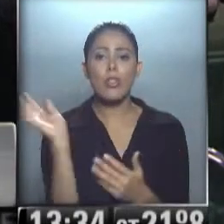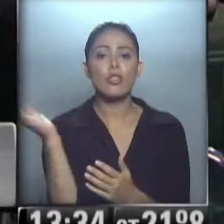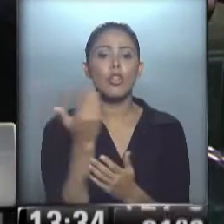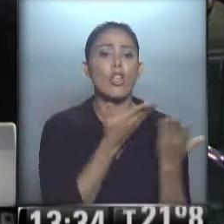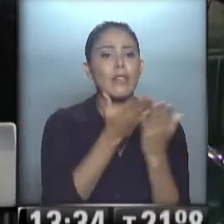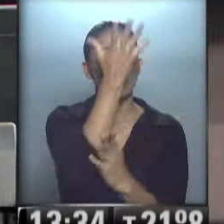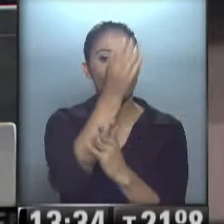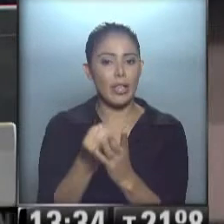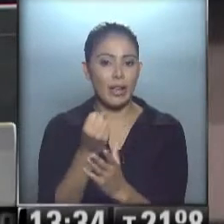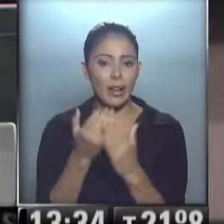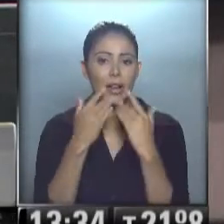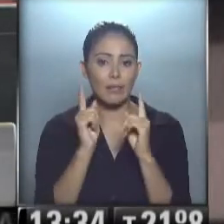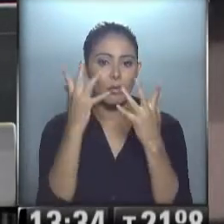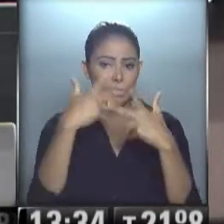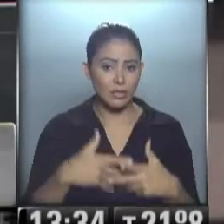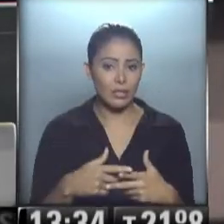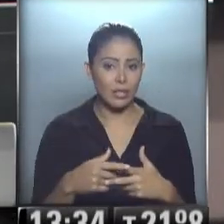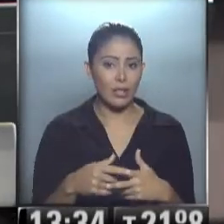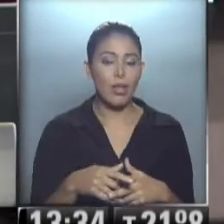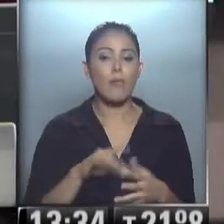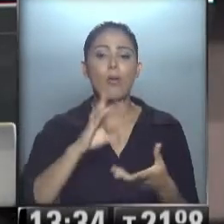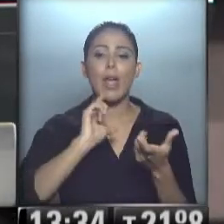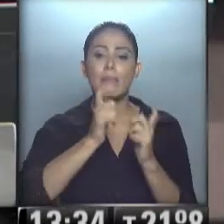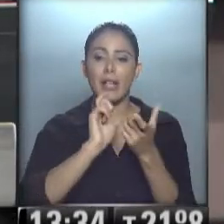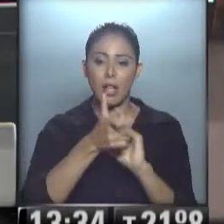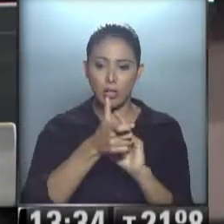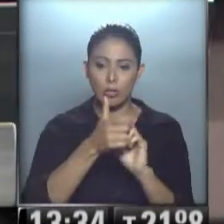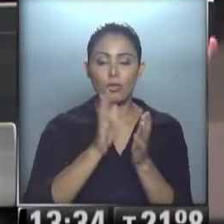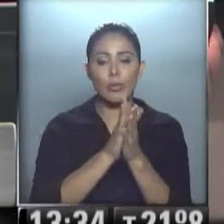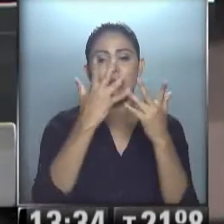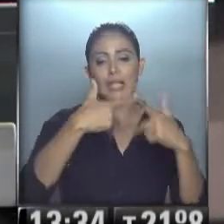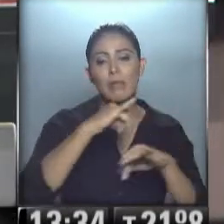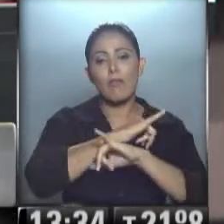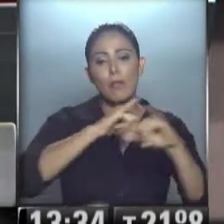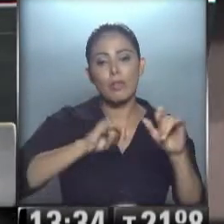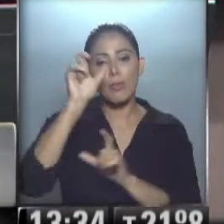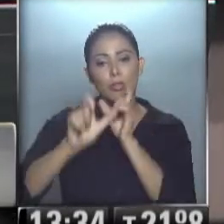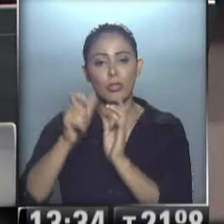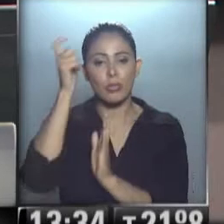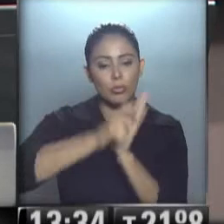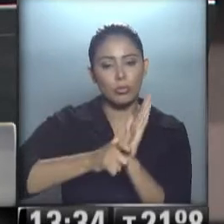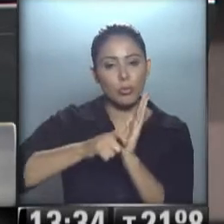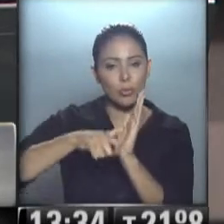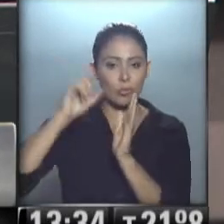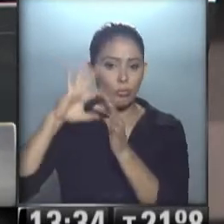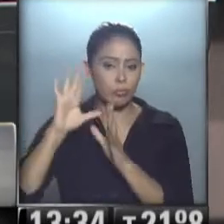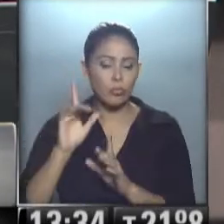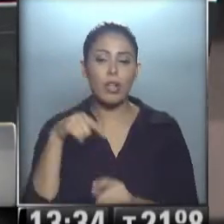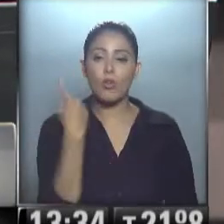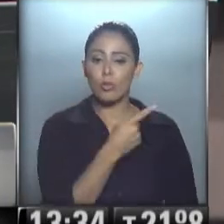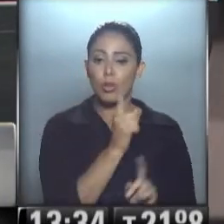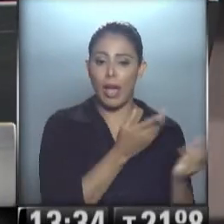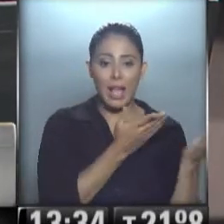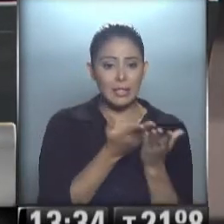bajo este sistema autónomos, bajo una aplicación que se llama SICAN, Sistema de Información para Contribuyentes Autónomos y Monotributistas, de hecho nuestros